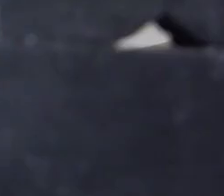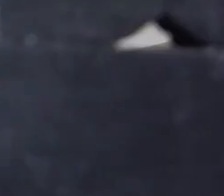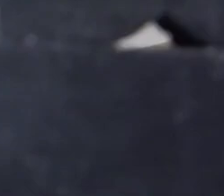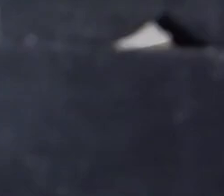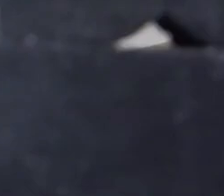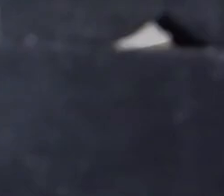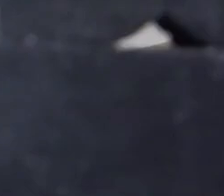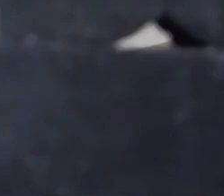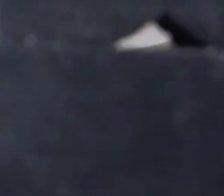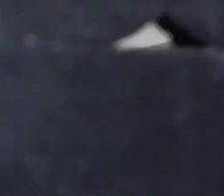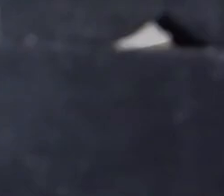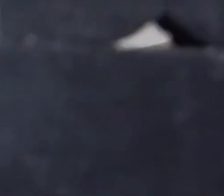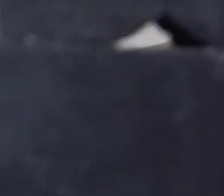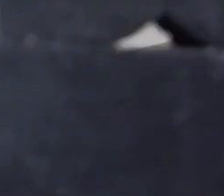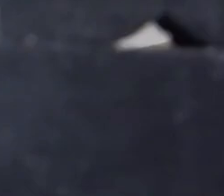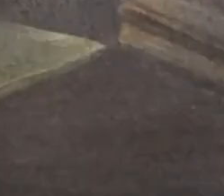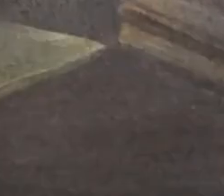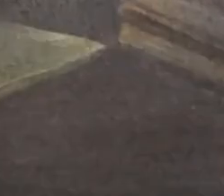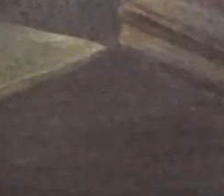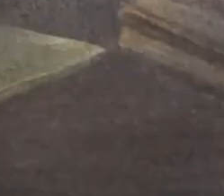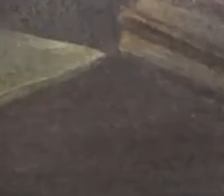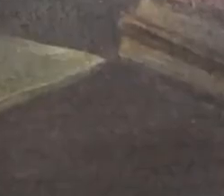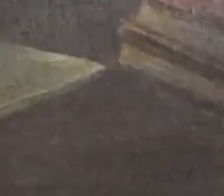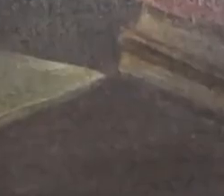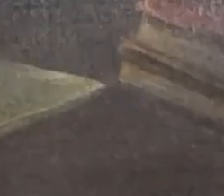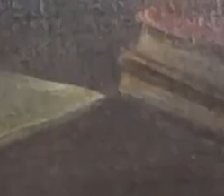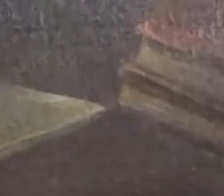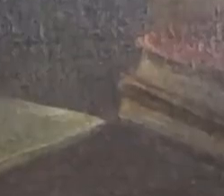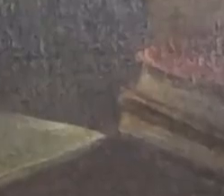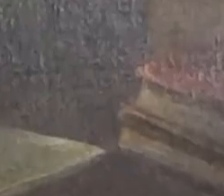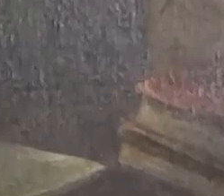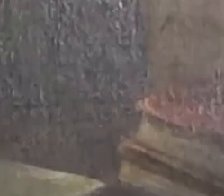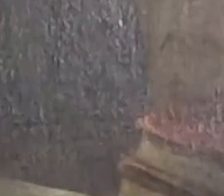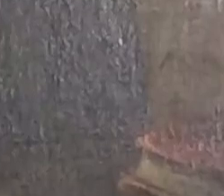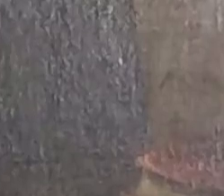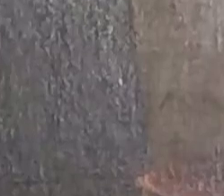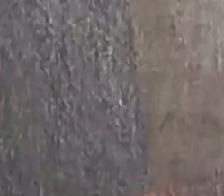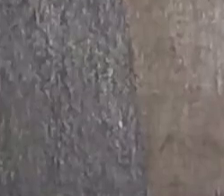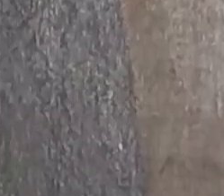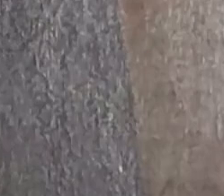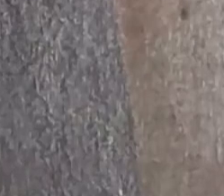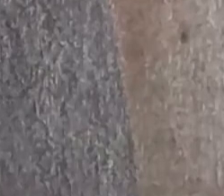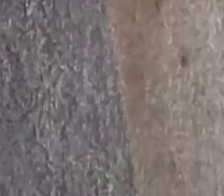resucita.